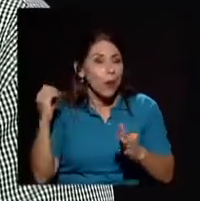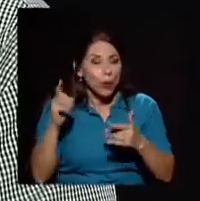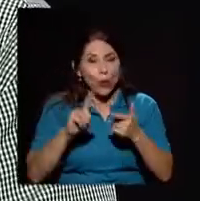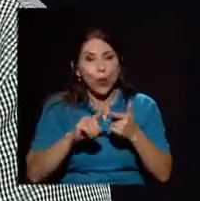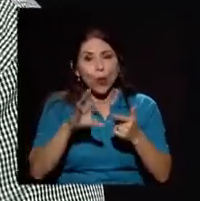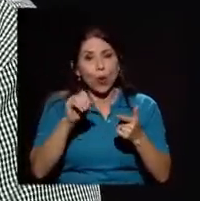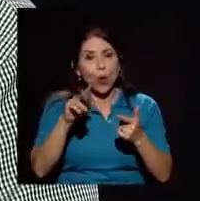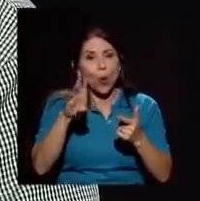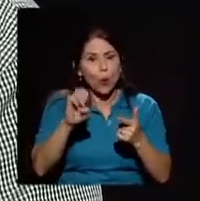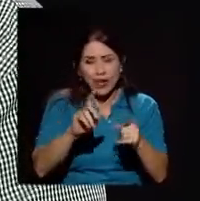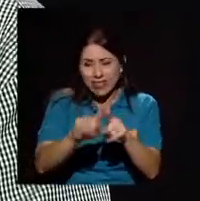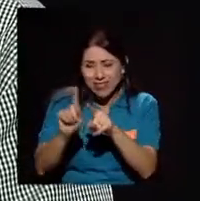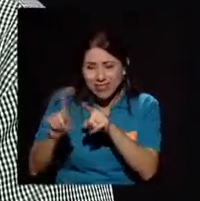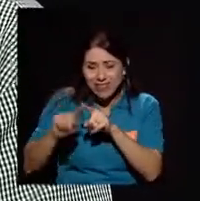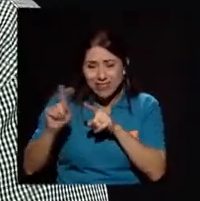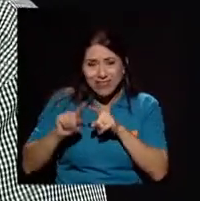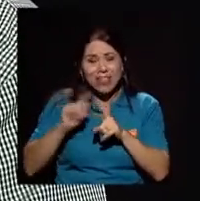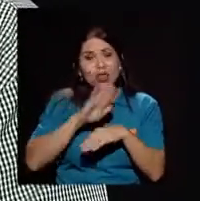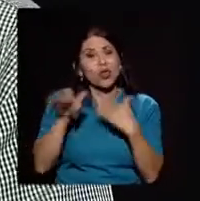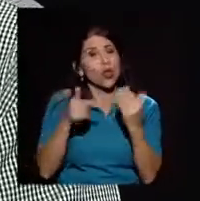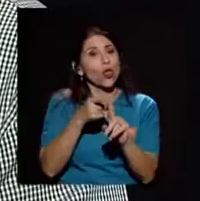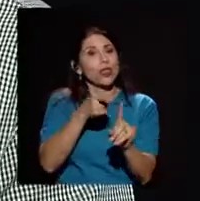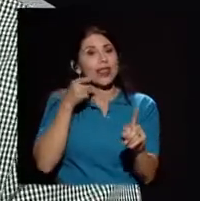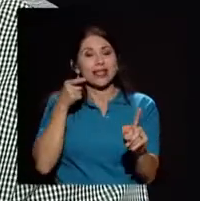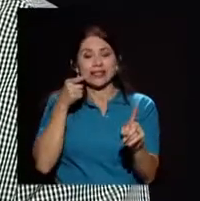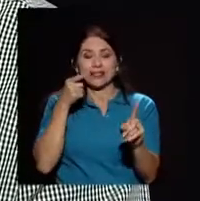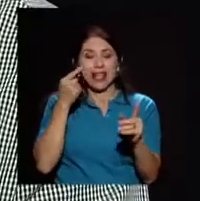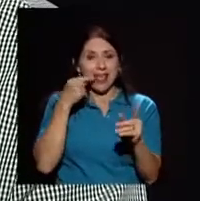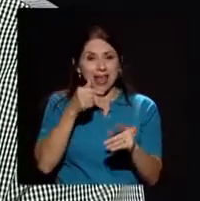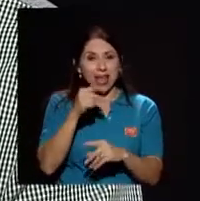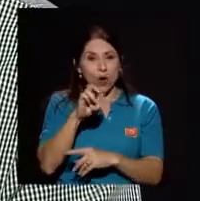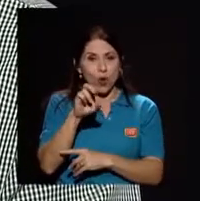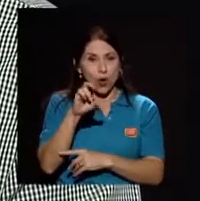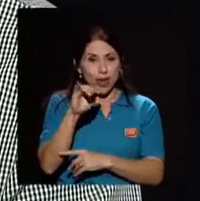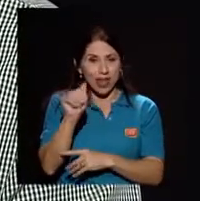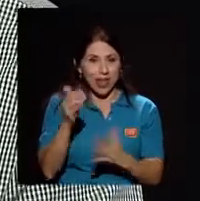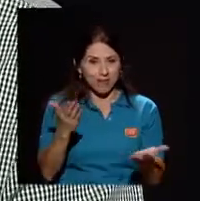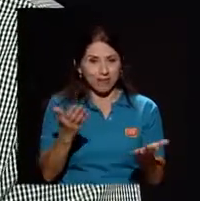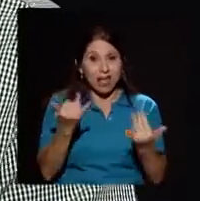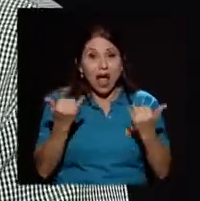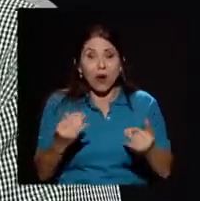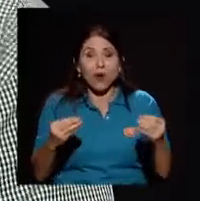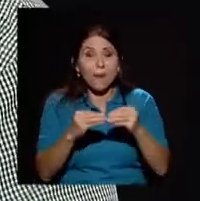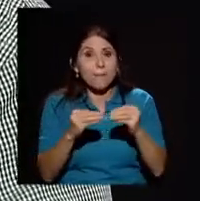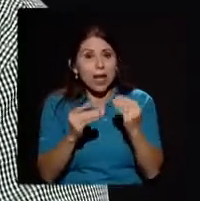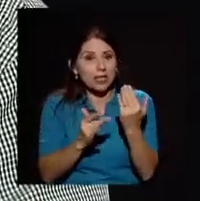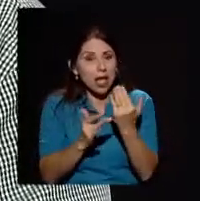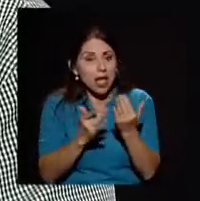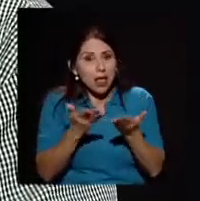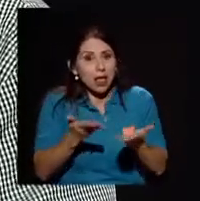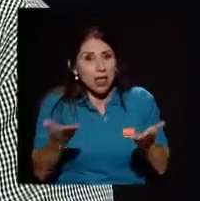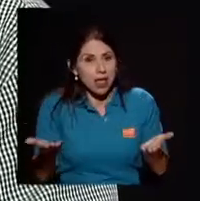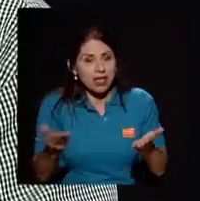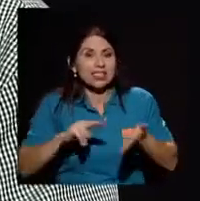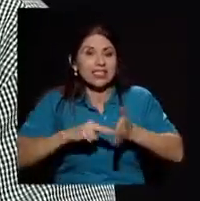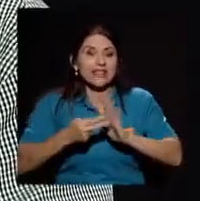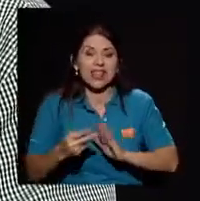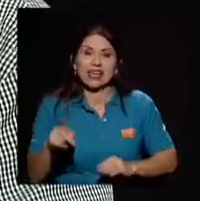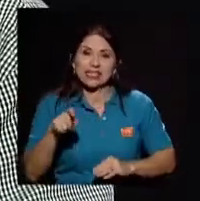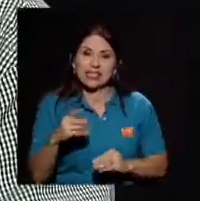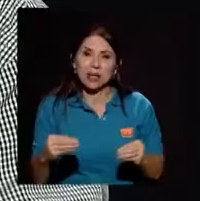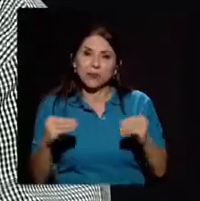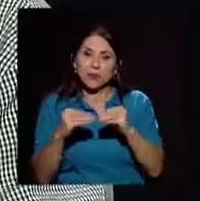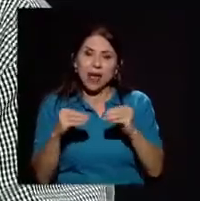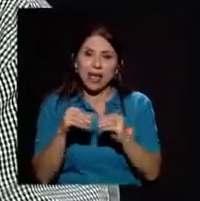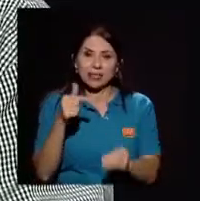y ahora con más razón, porque entre más tecnología usamos más recursos geológicos ocupamos que ese es un aspecto a nivel social muy